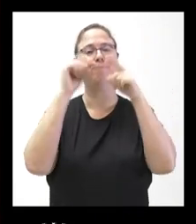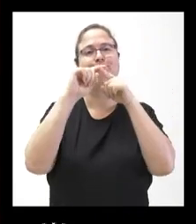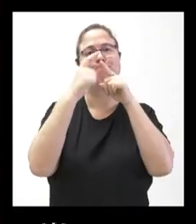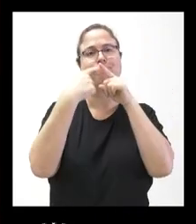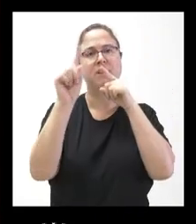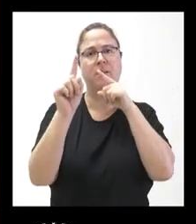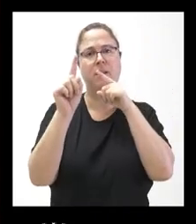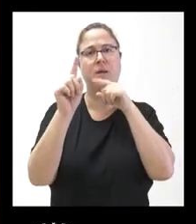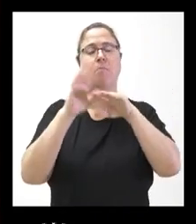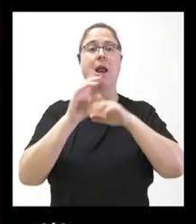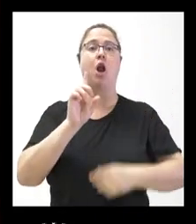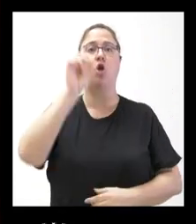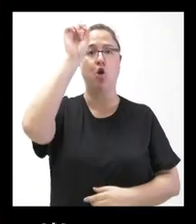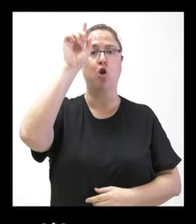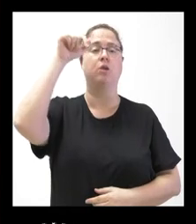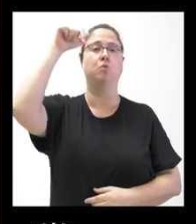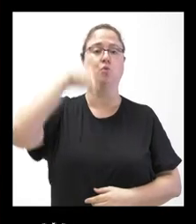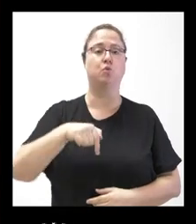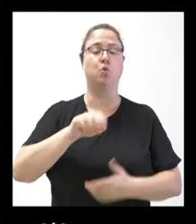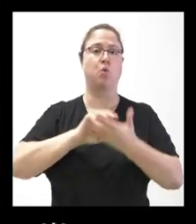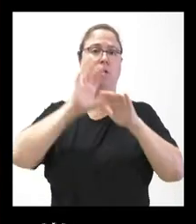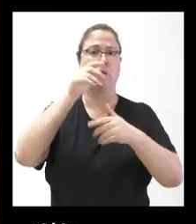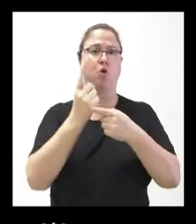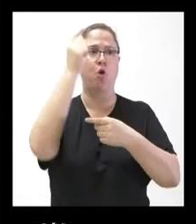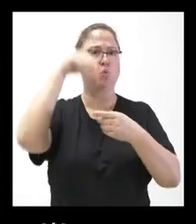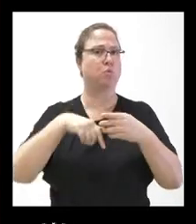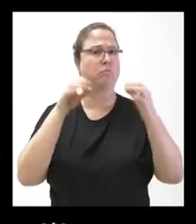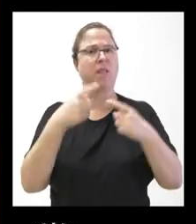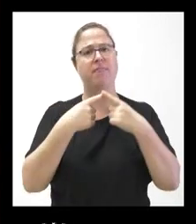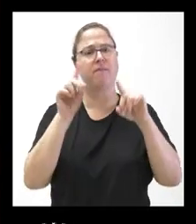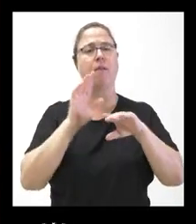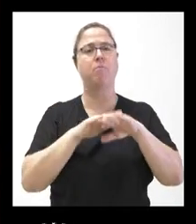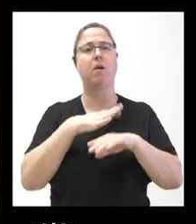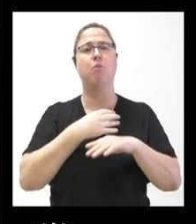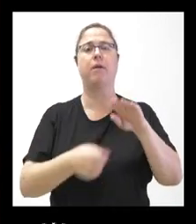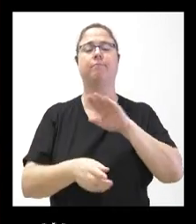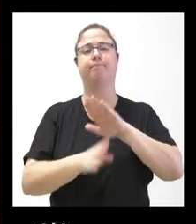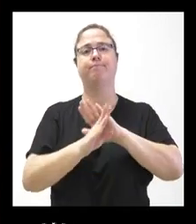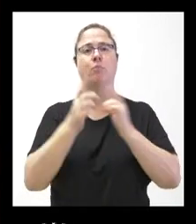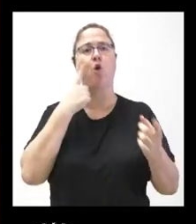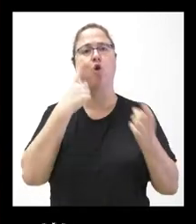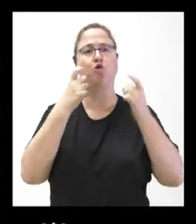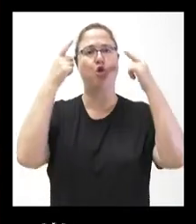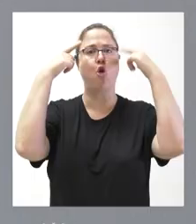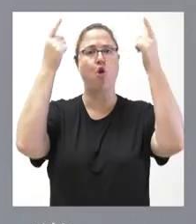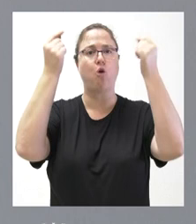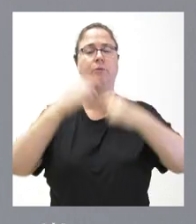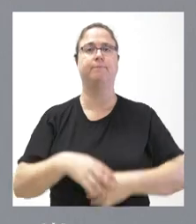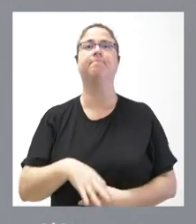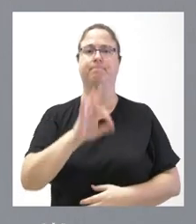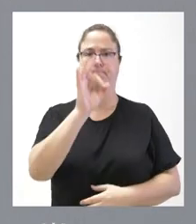tanto al norte como al sur de la comunidad, para que se pueda mantener un control. Sí.